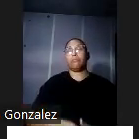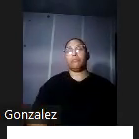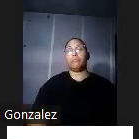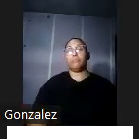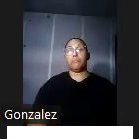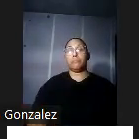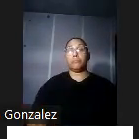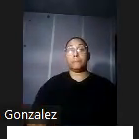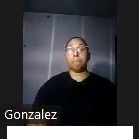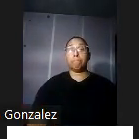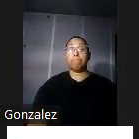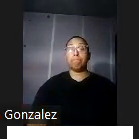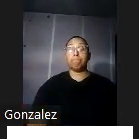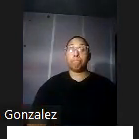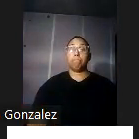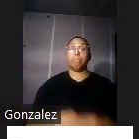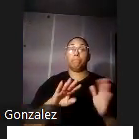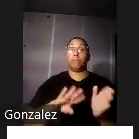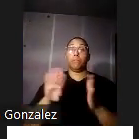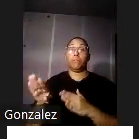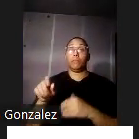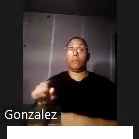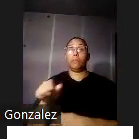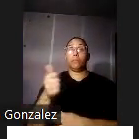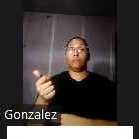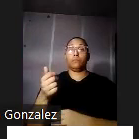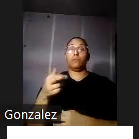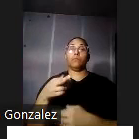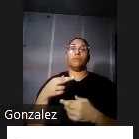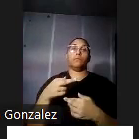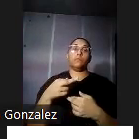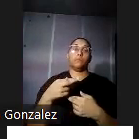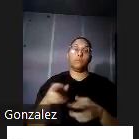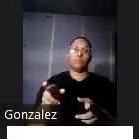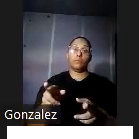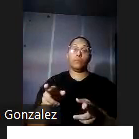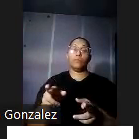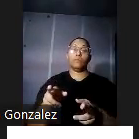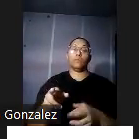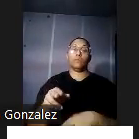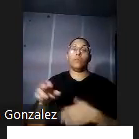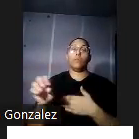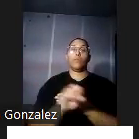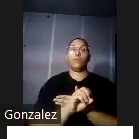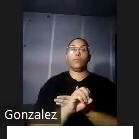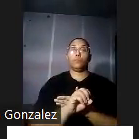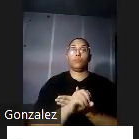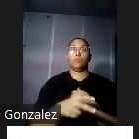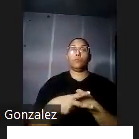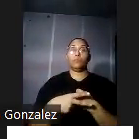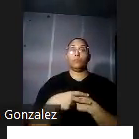si nos desplazamos a la otra habitación el siguiente salón en el ala oeste está reservado para conferencias